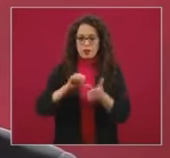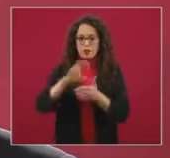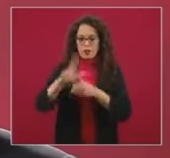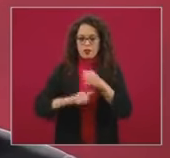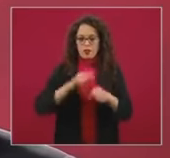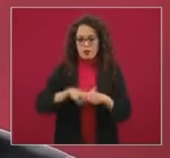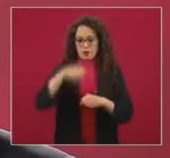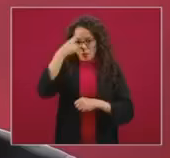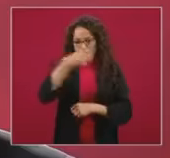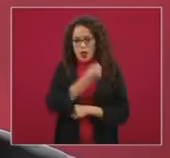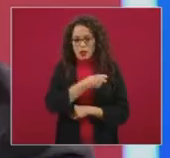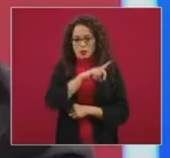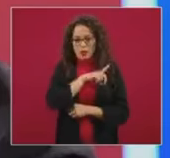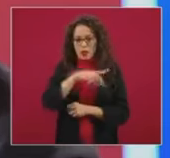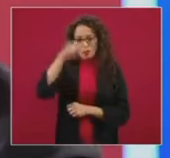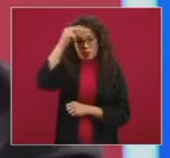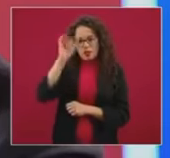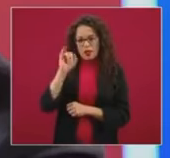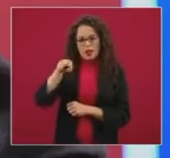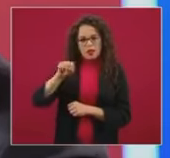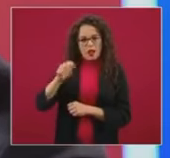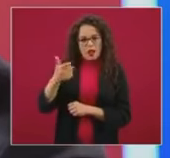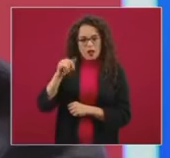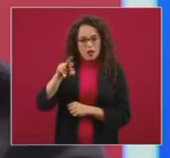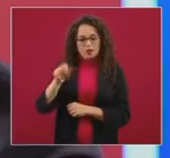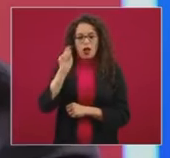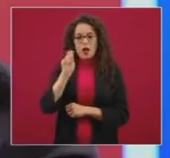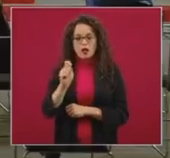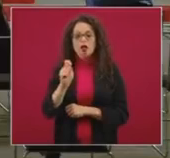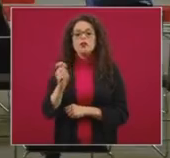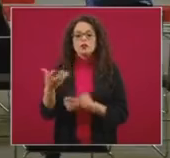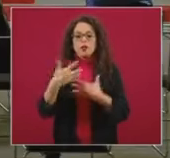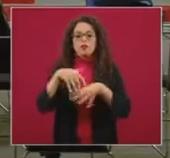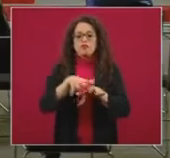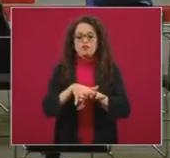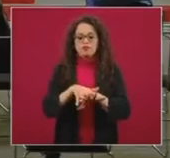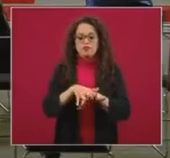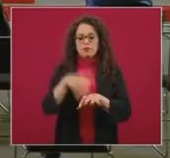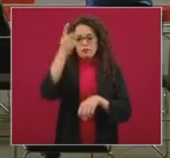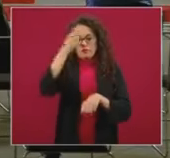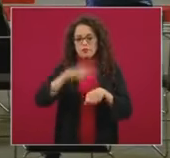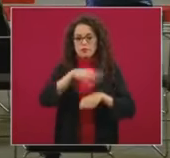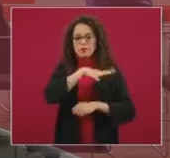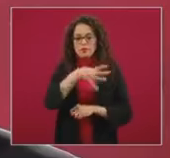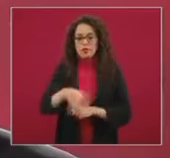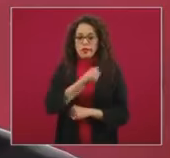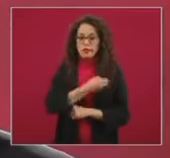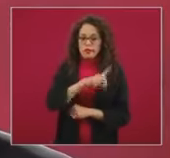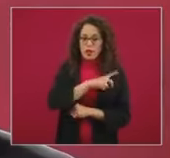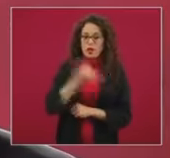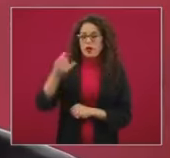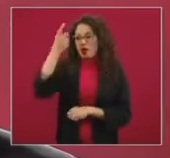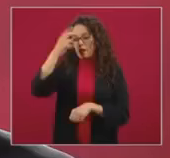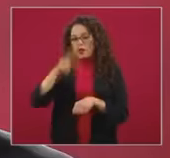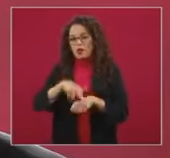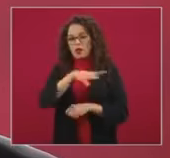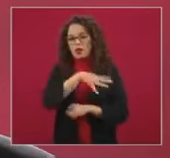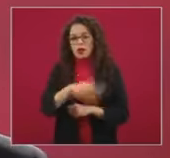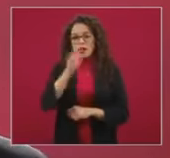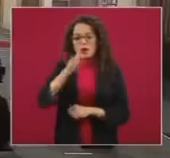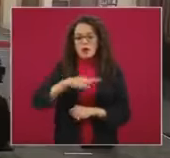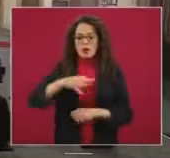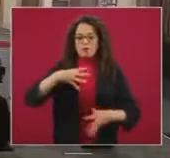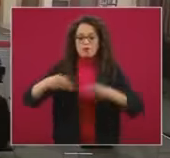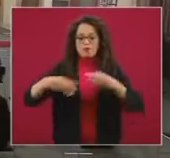Inteligencia en Salud, que resultará de la fusión de la Dirección General de Información en Salud y la Dirección General de Epidemiología,